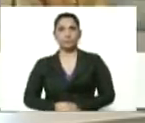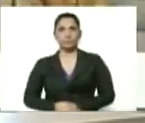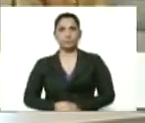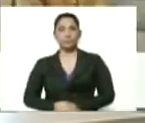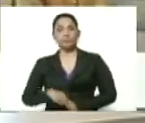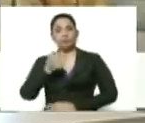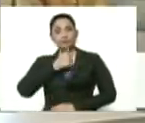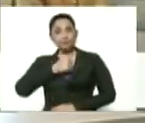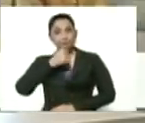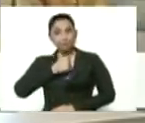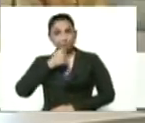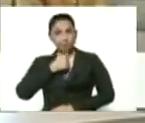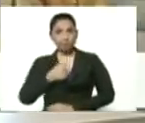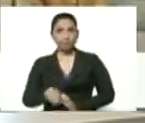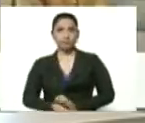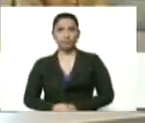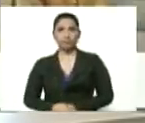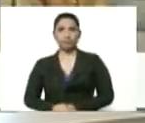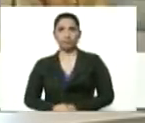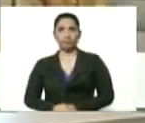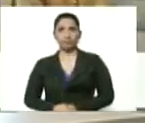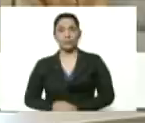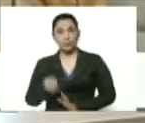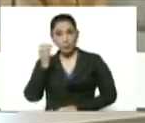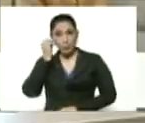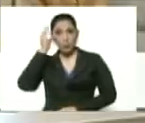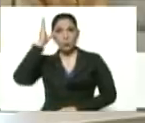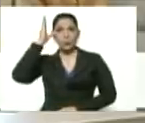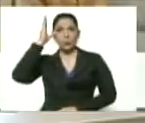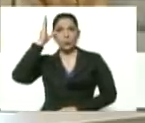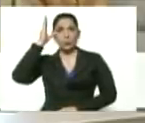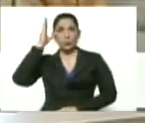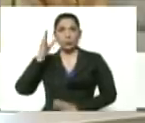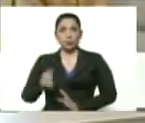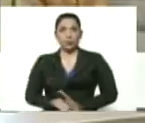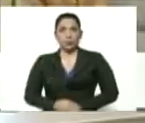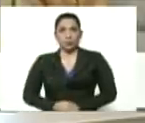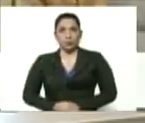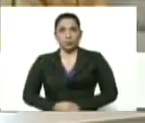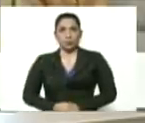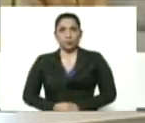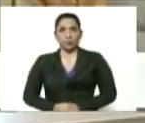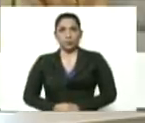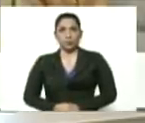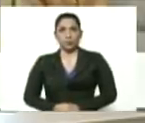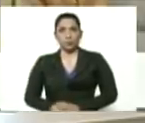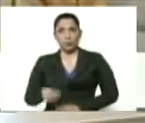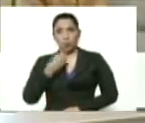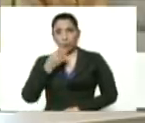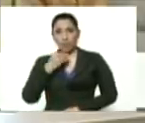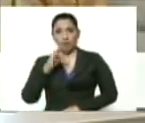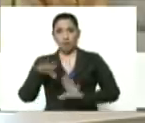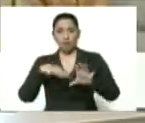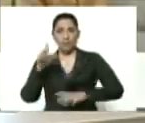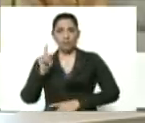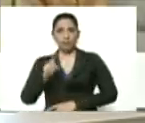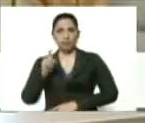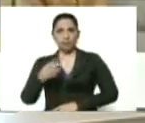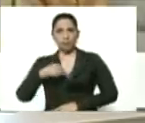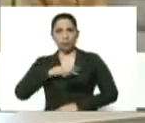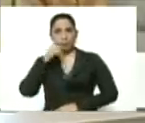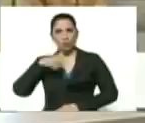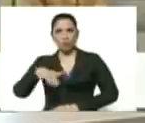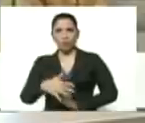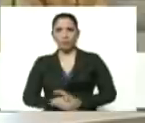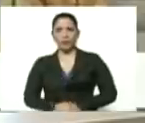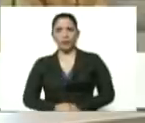perseverancia, con mucha capacidad gerencial, la proteína animal que necesita nuestro pueblo. Adelante,